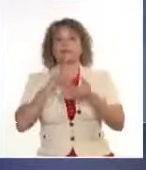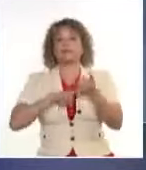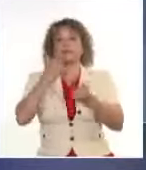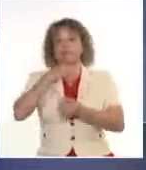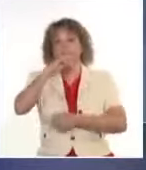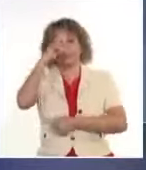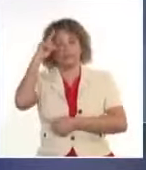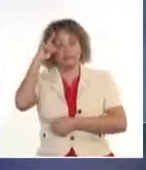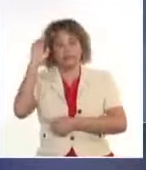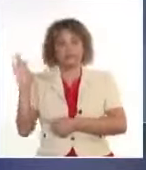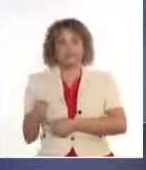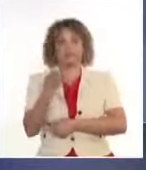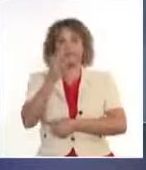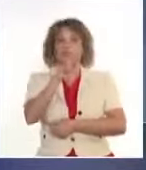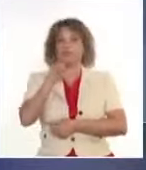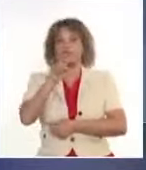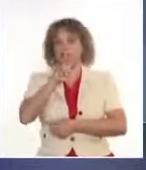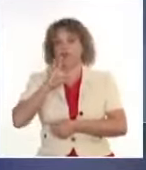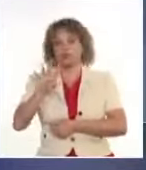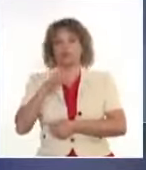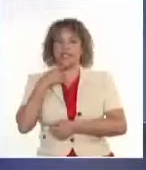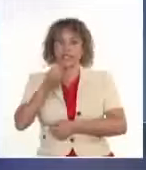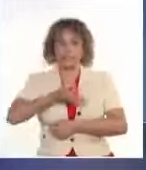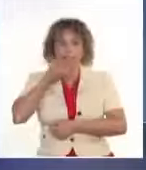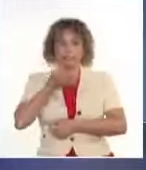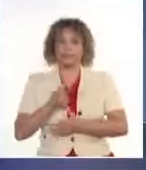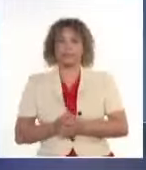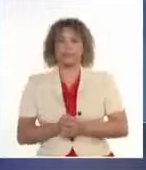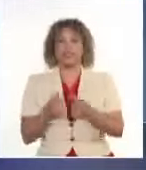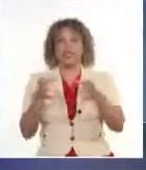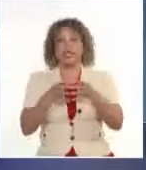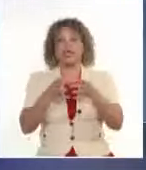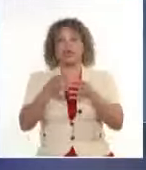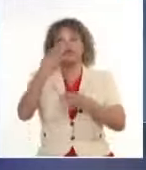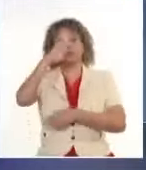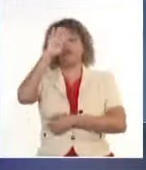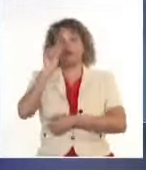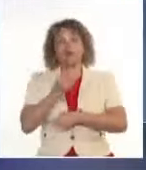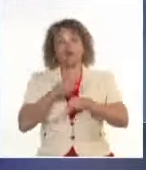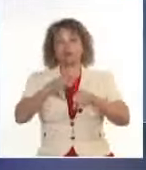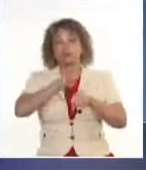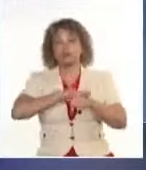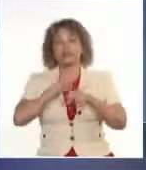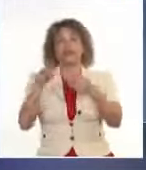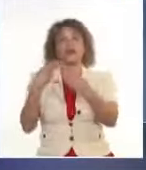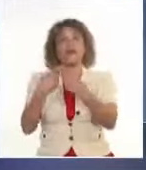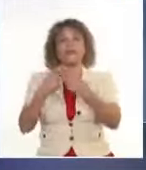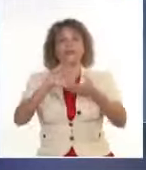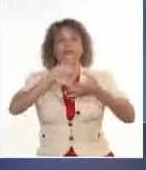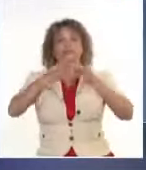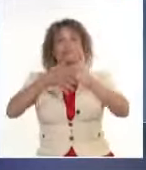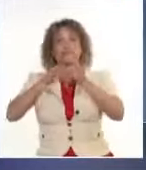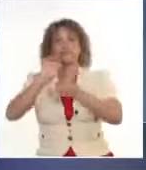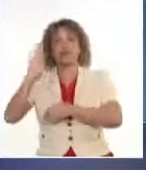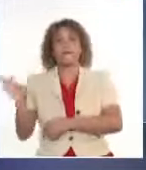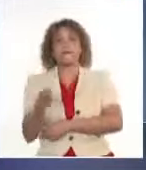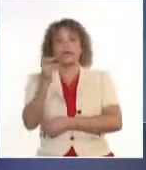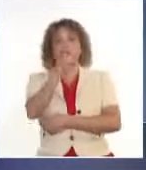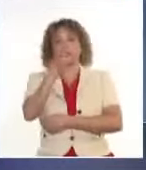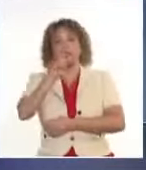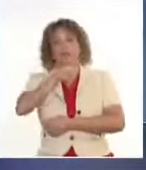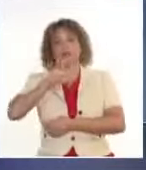difundida en el día de hoy. Y dice así, La delegación que representó a Cuba en los Juegos Olímpicos de París 2024